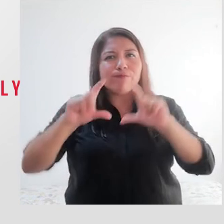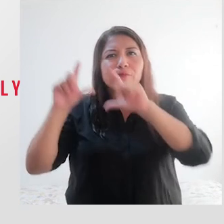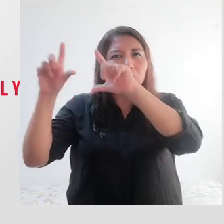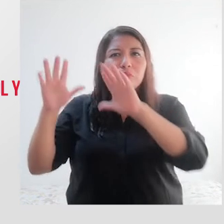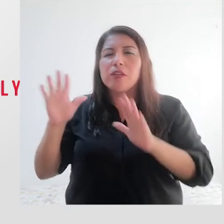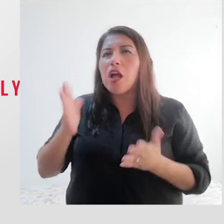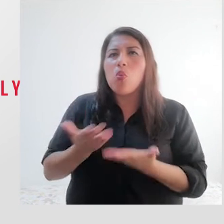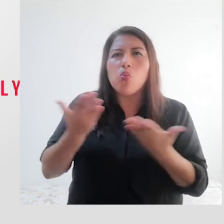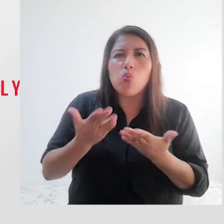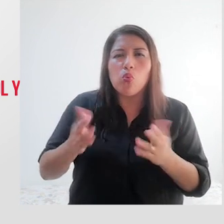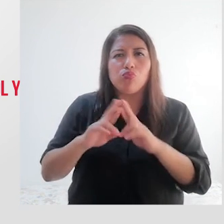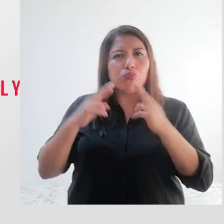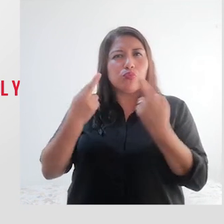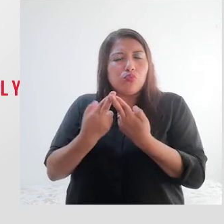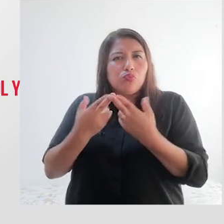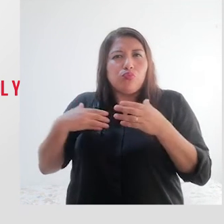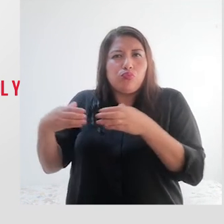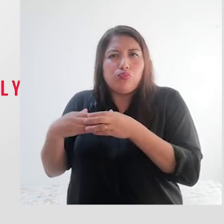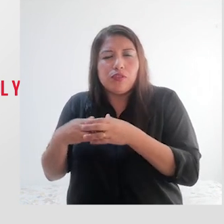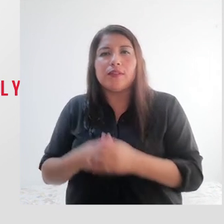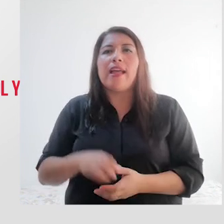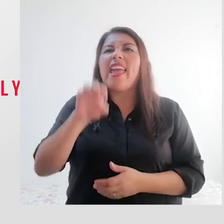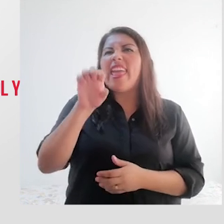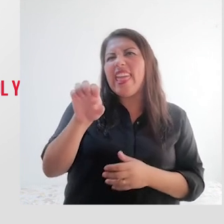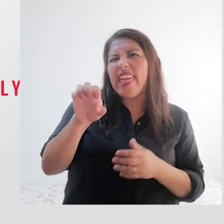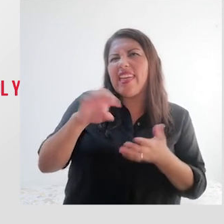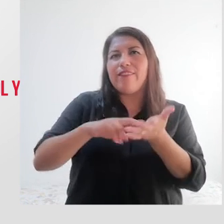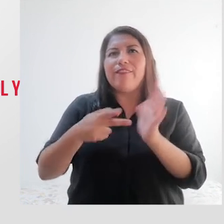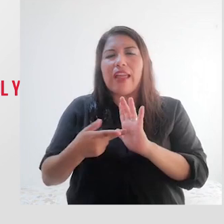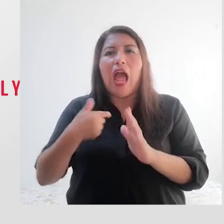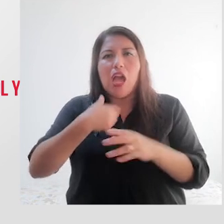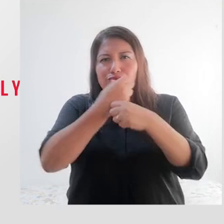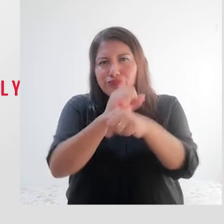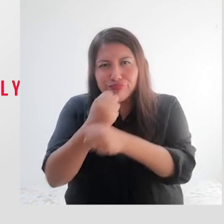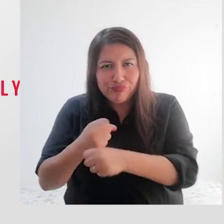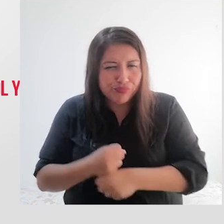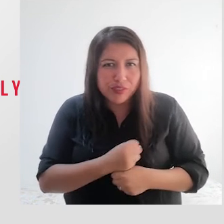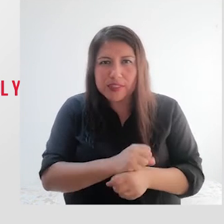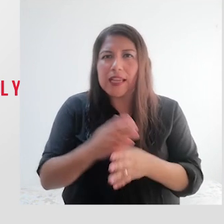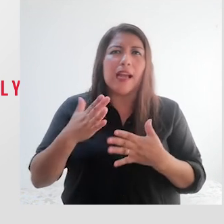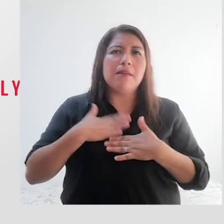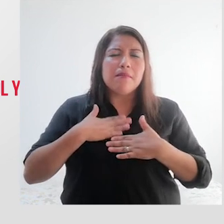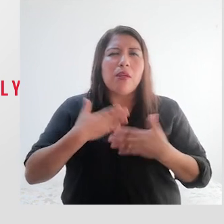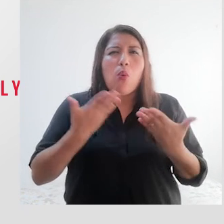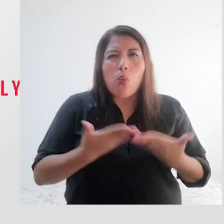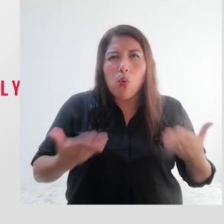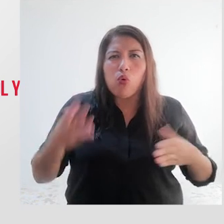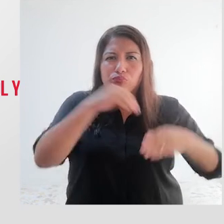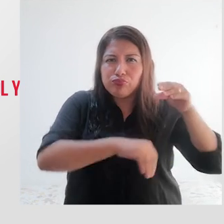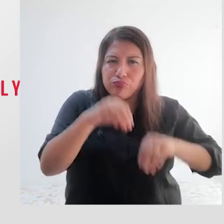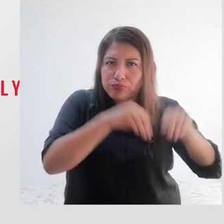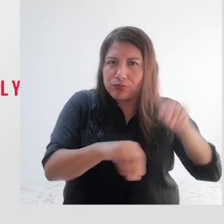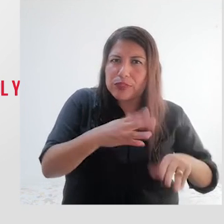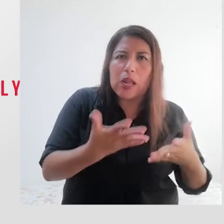de encuentro y los puntos de reunión. E. Elaboramos nuestro combo de supervivencia,